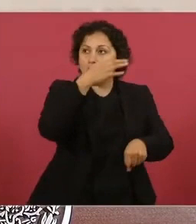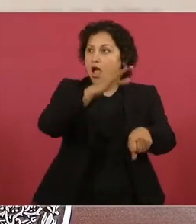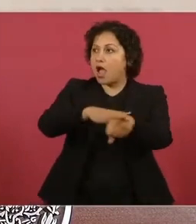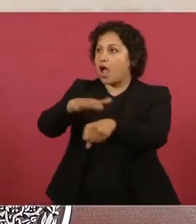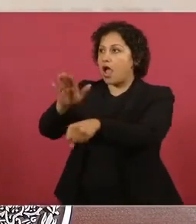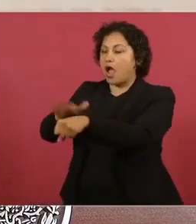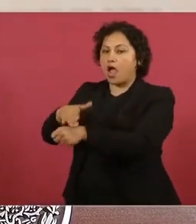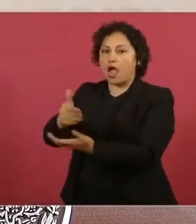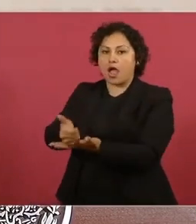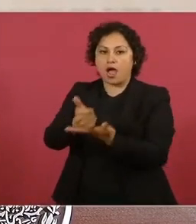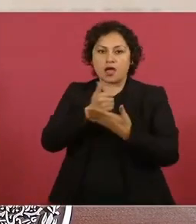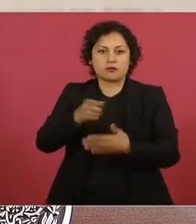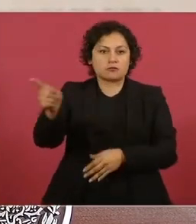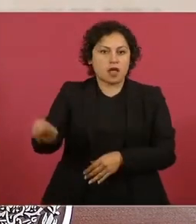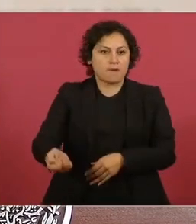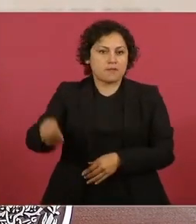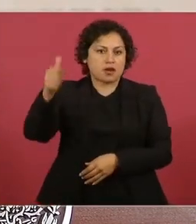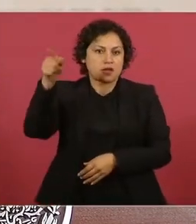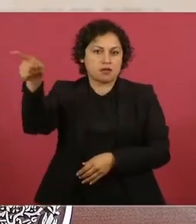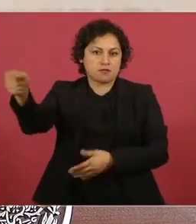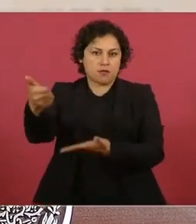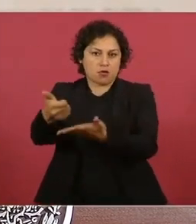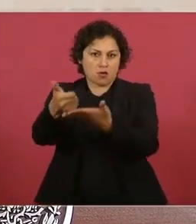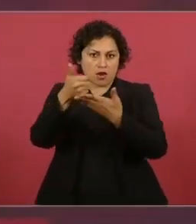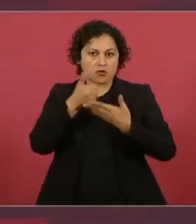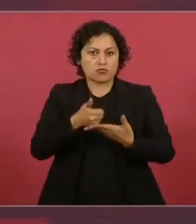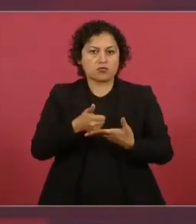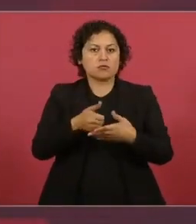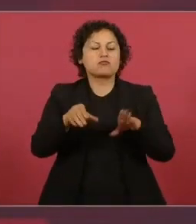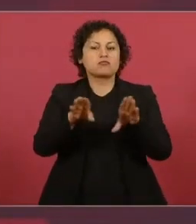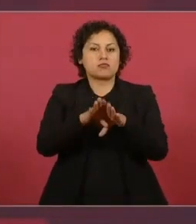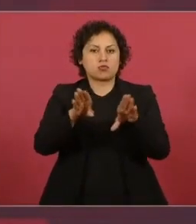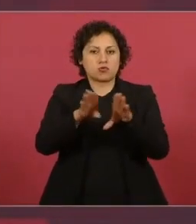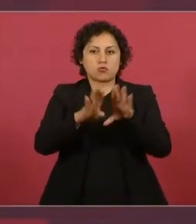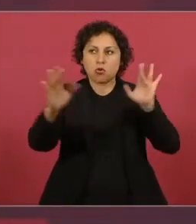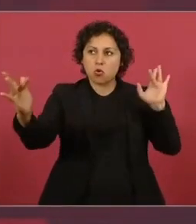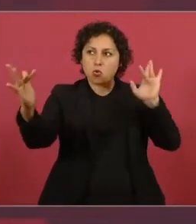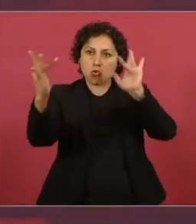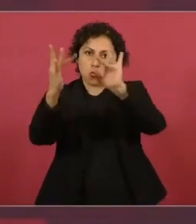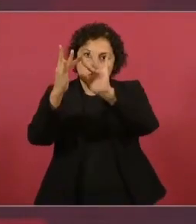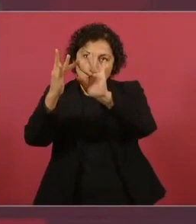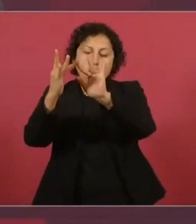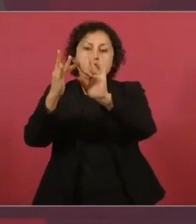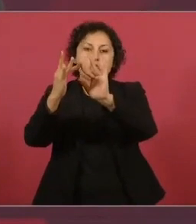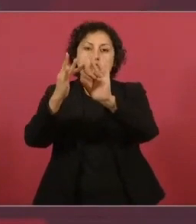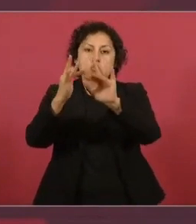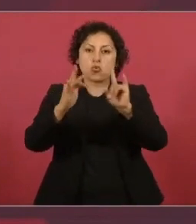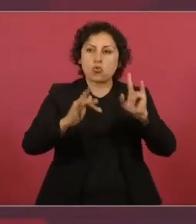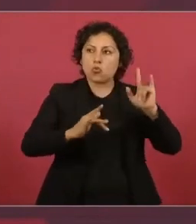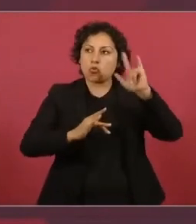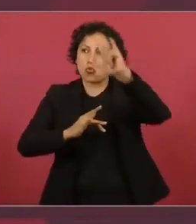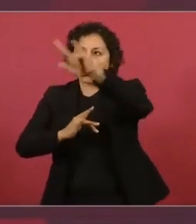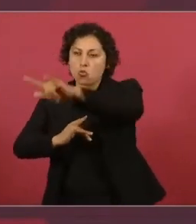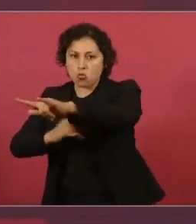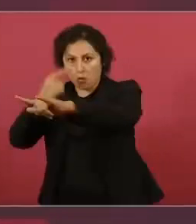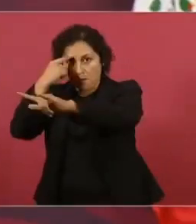Se estableció un puente aéreo para traer equipos. No teníamos